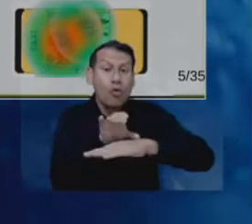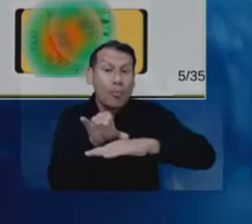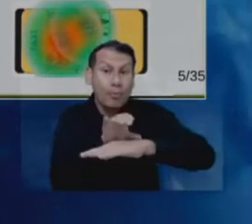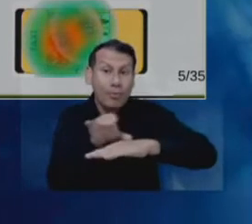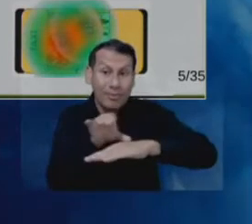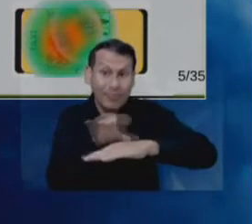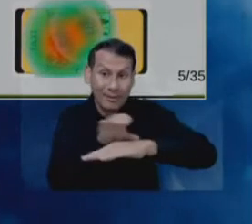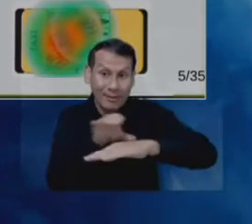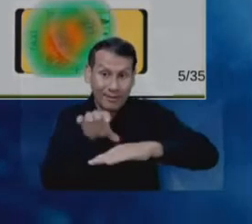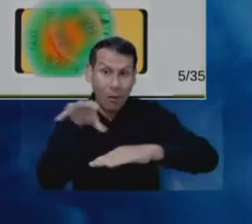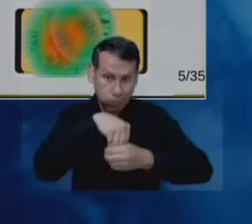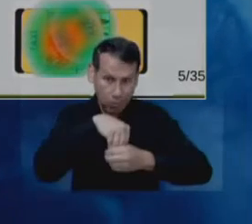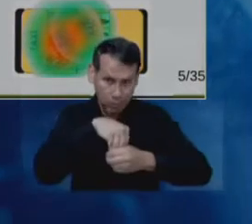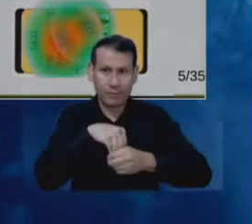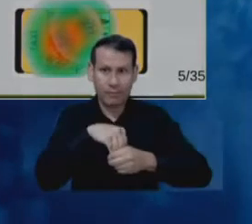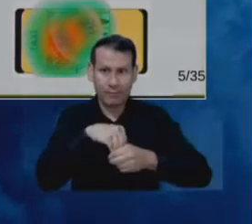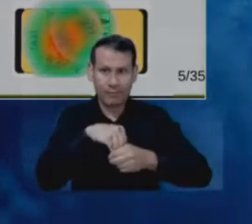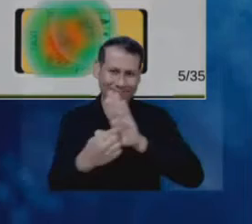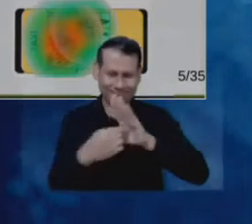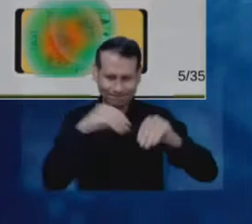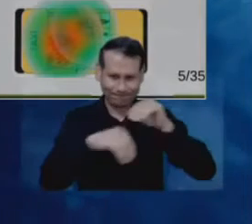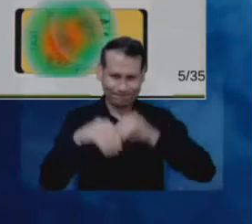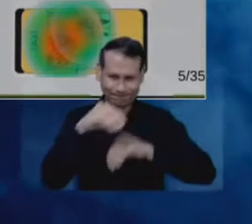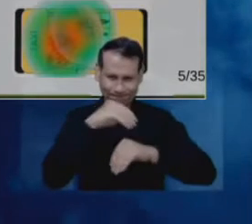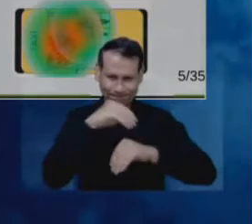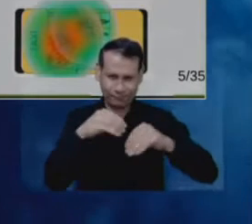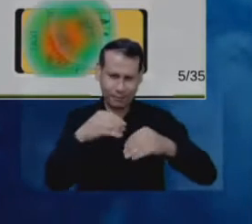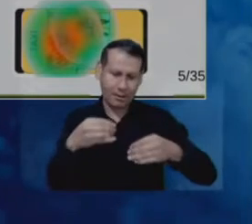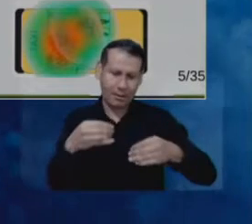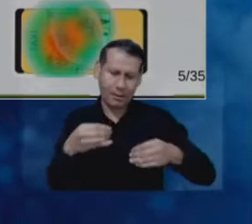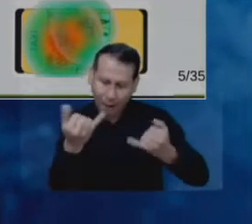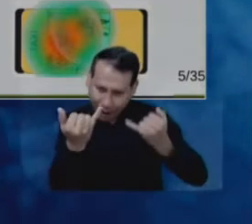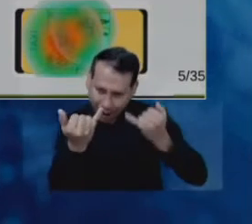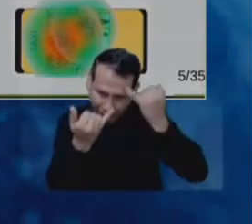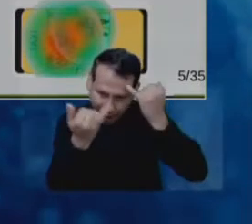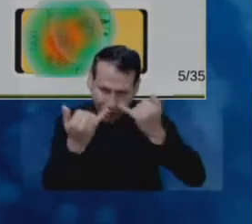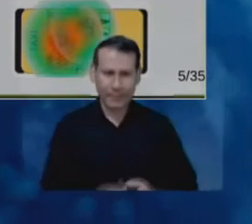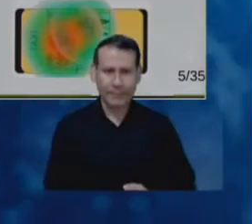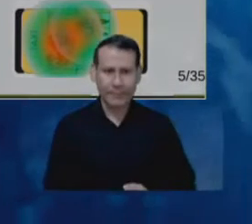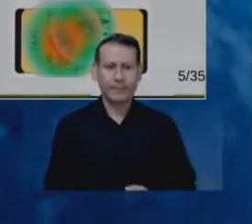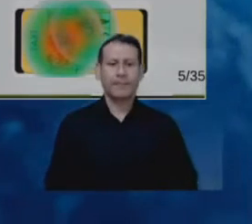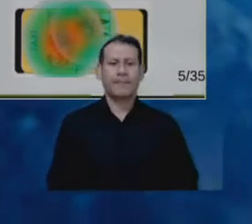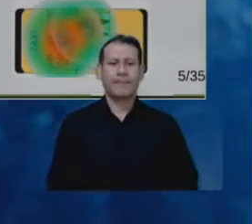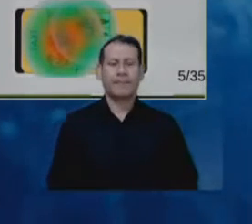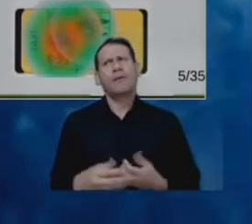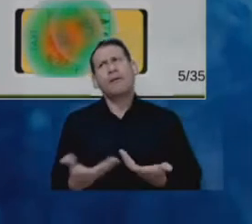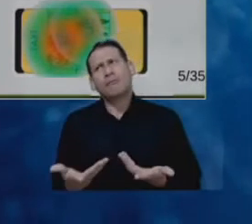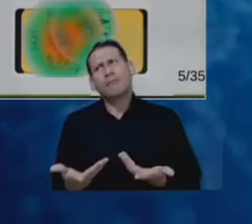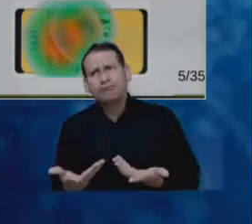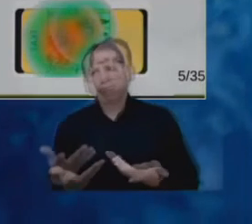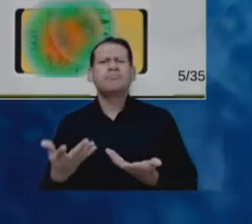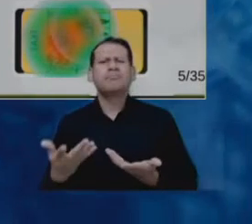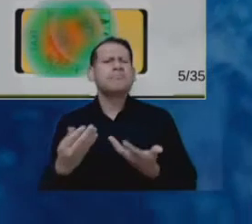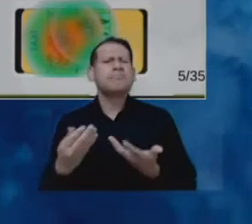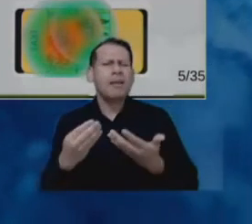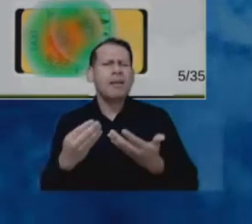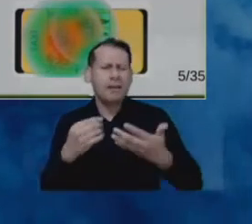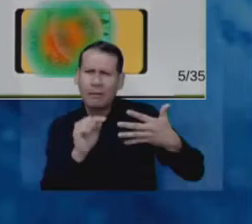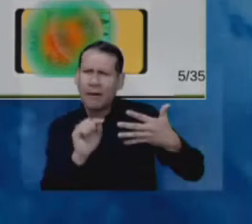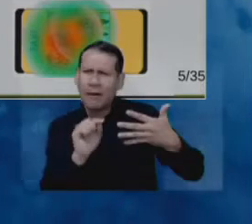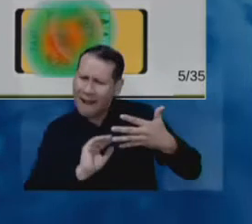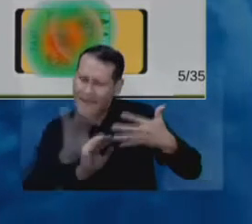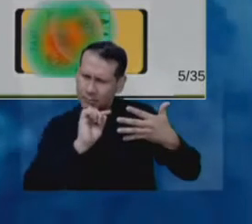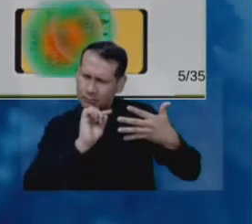Aquí básicamente se busca representar aquellas características anatómicas que son relevantes para encontrar cualquier